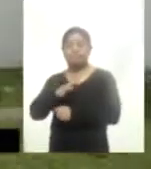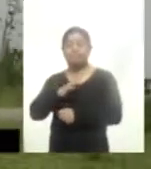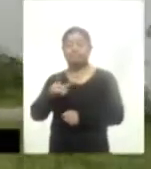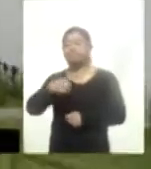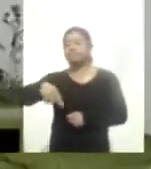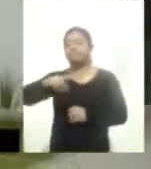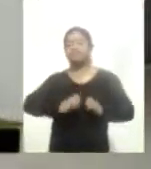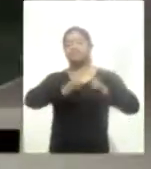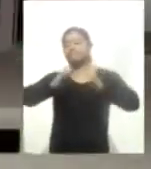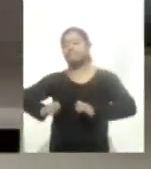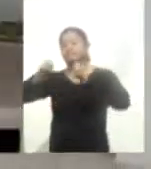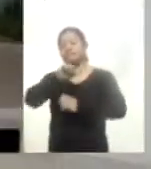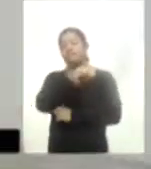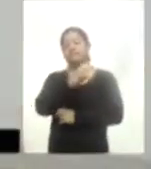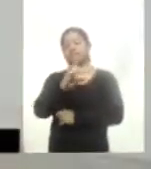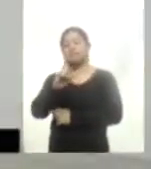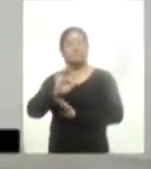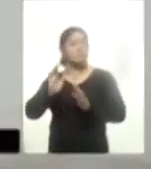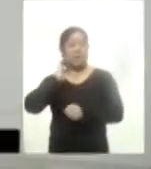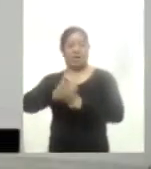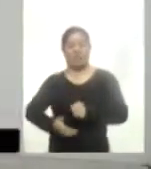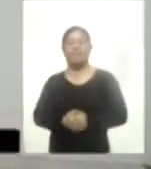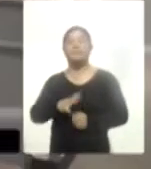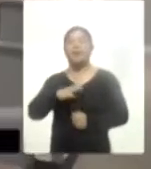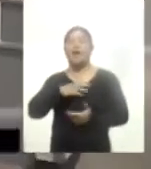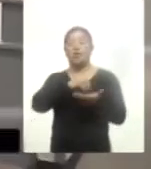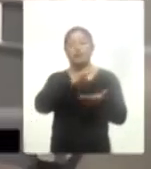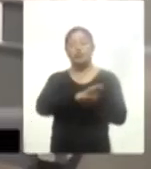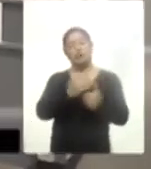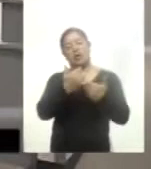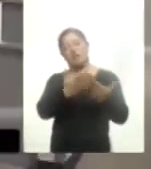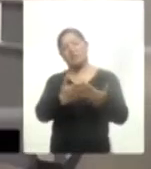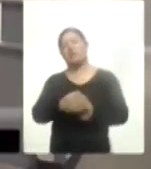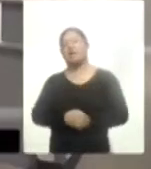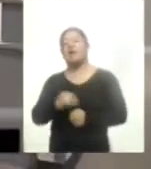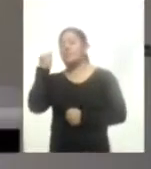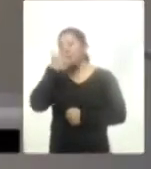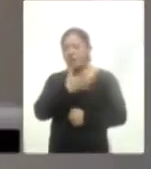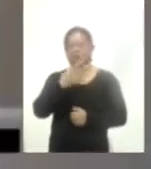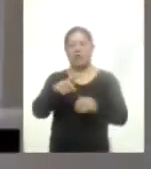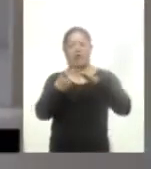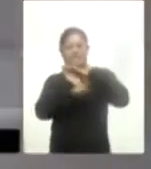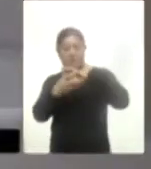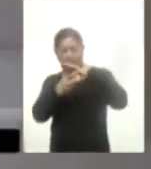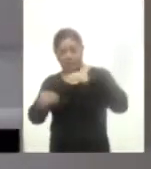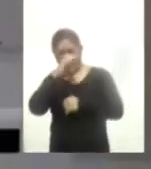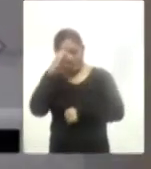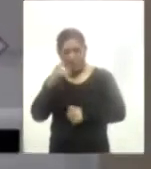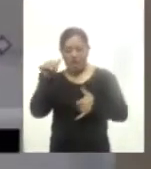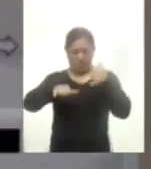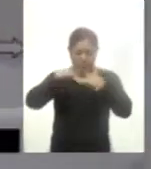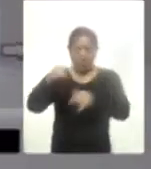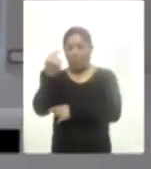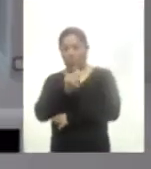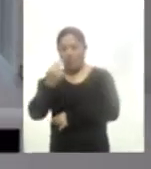edificios A, C y D que albergarán las áreas de consulta externa, imaginología, rayos X, laboratorios, urgencias,